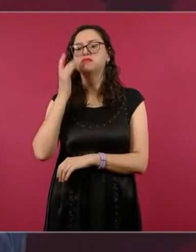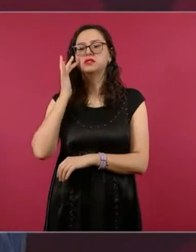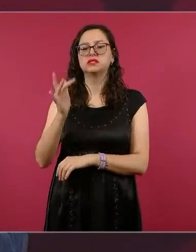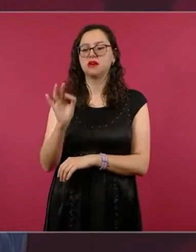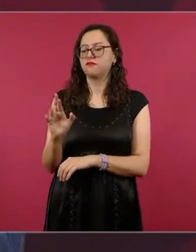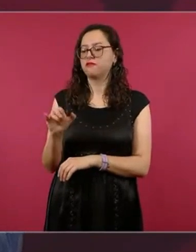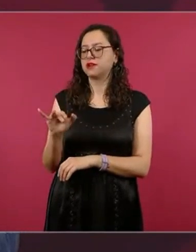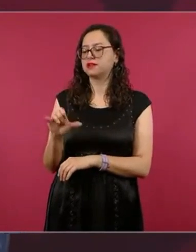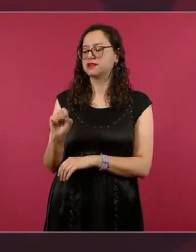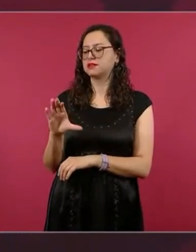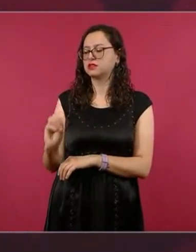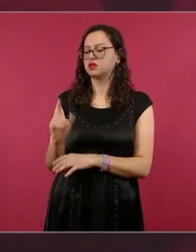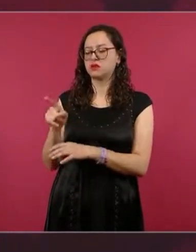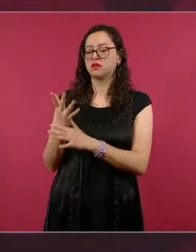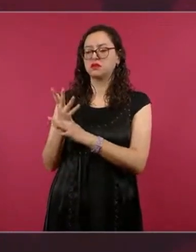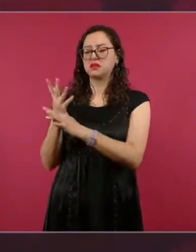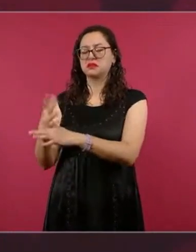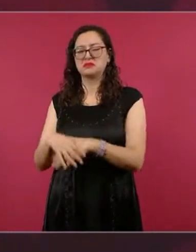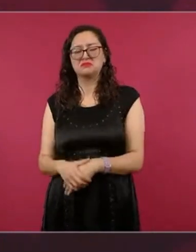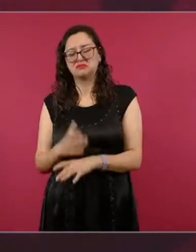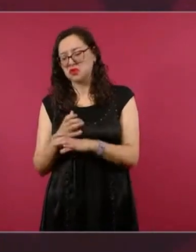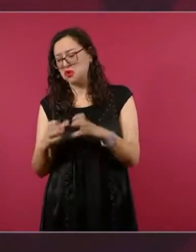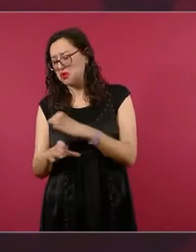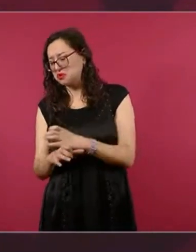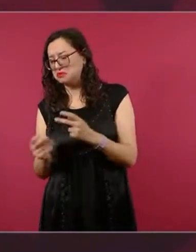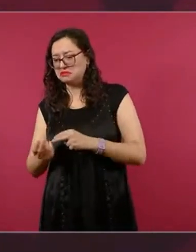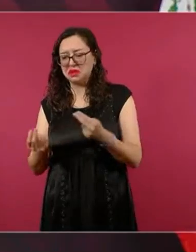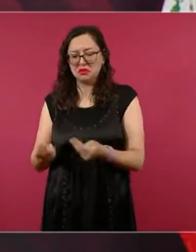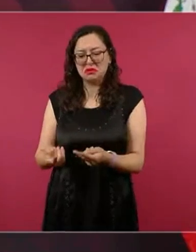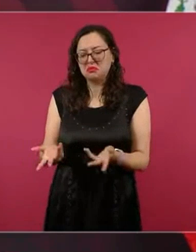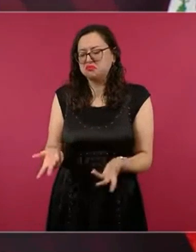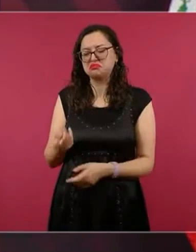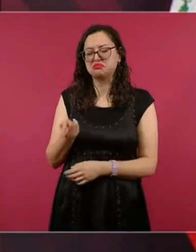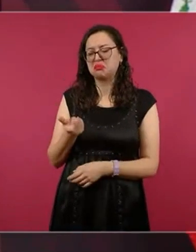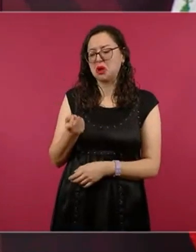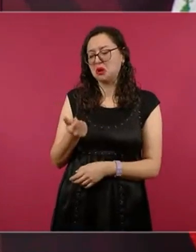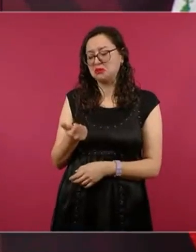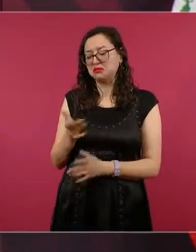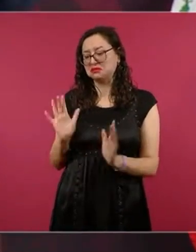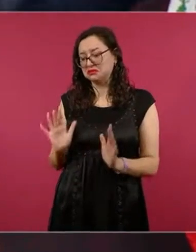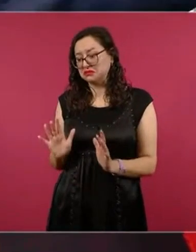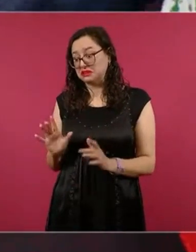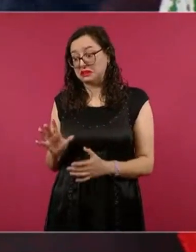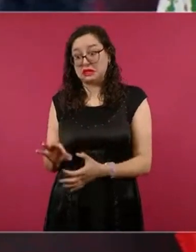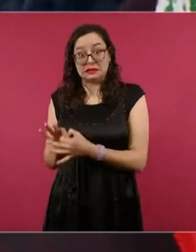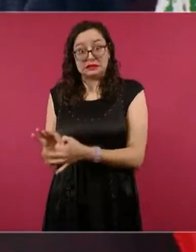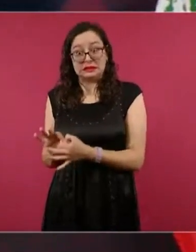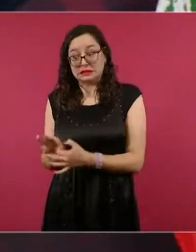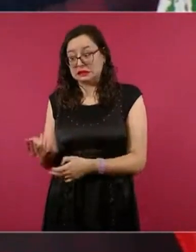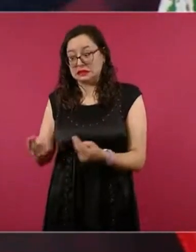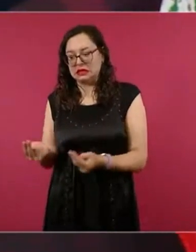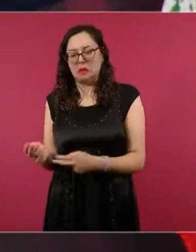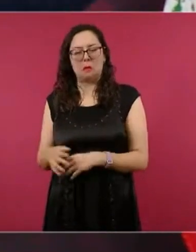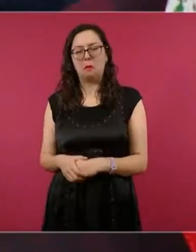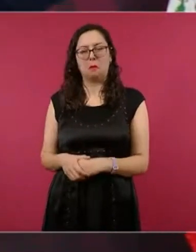necesito poco y lo poco que necesito lo necesito poco, pero esas